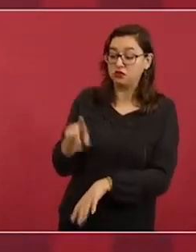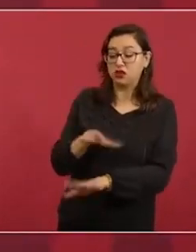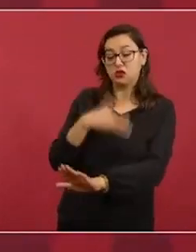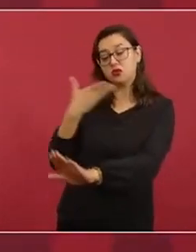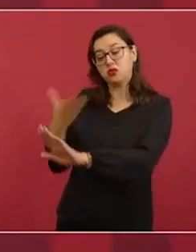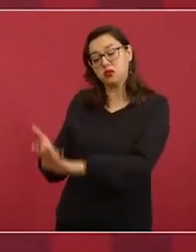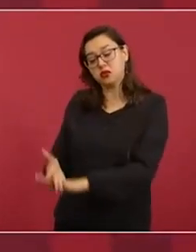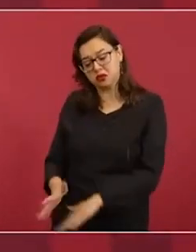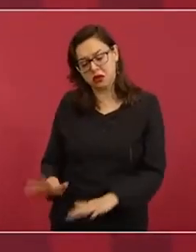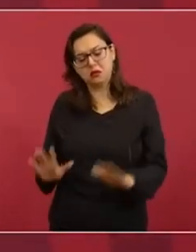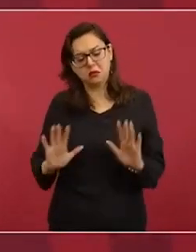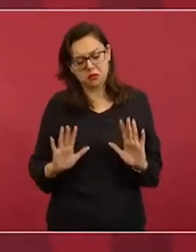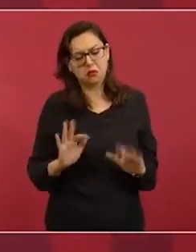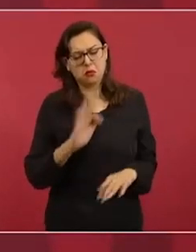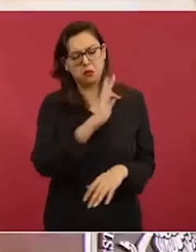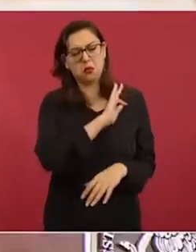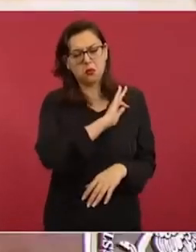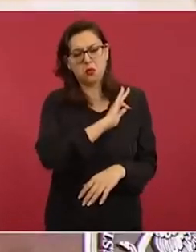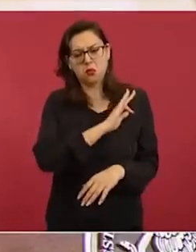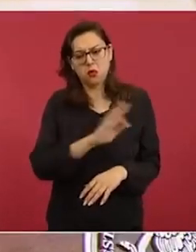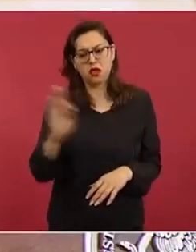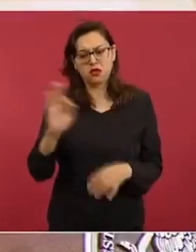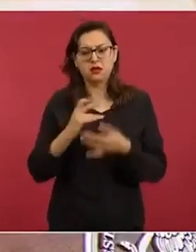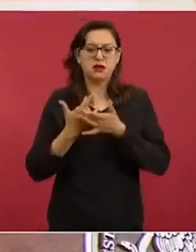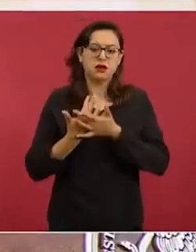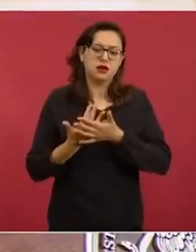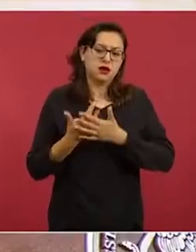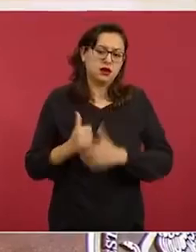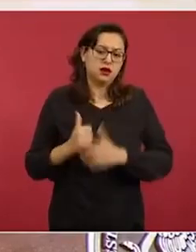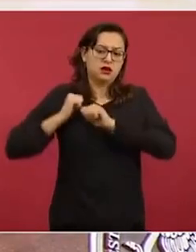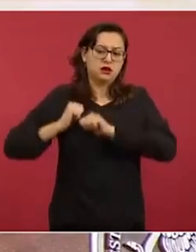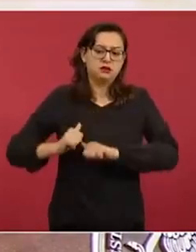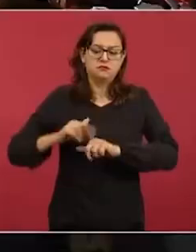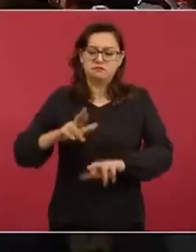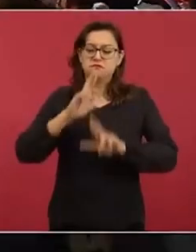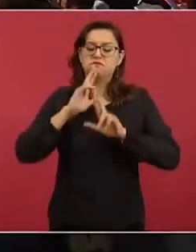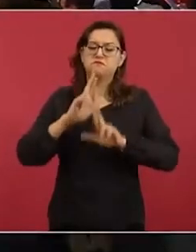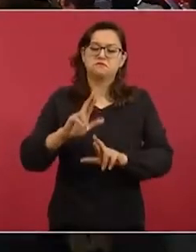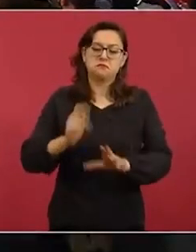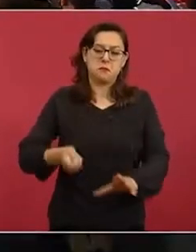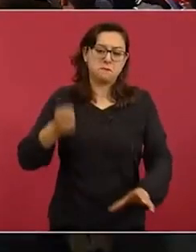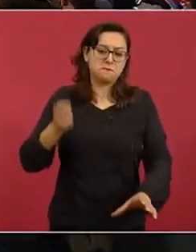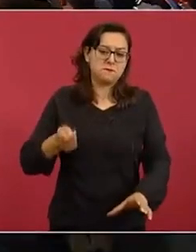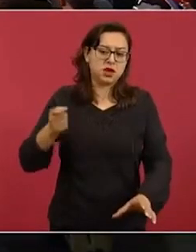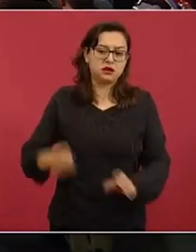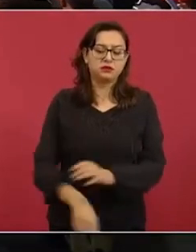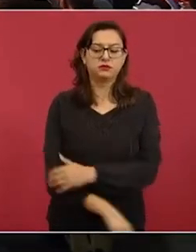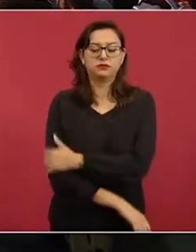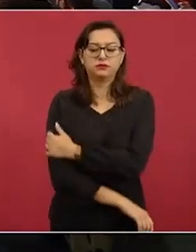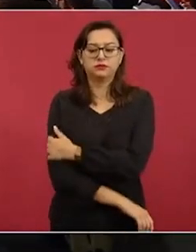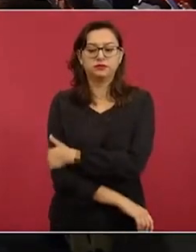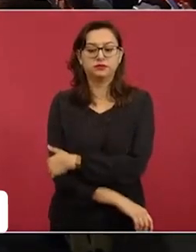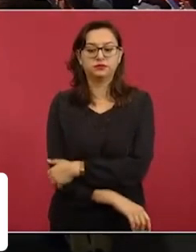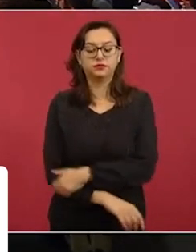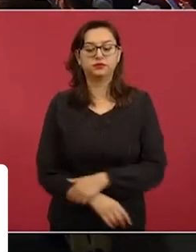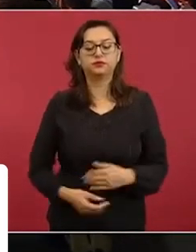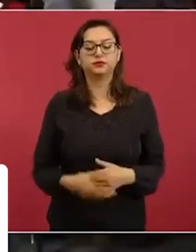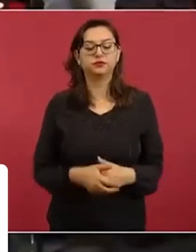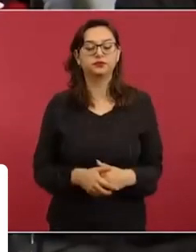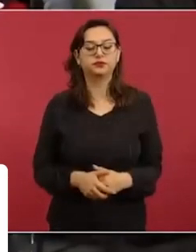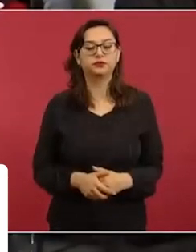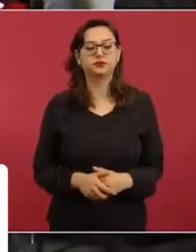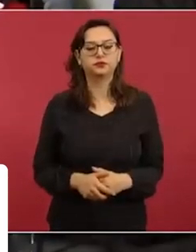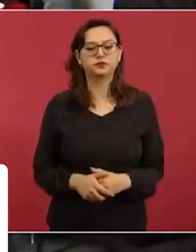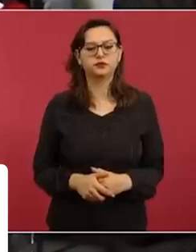competente resuelva. Eso es lo que puedo yo comentar. Presidente, si me permite nada más sobre este